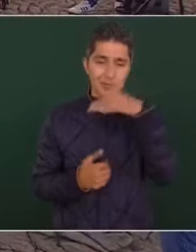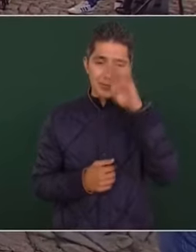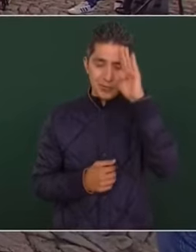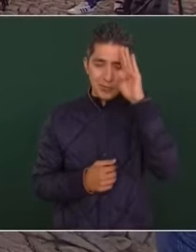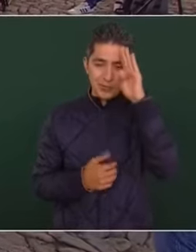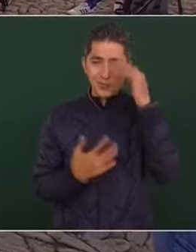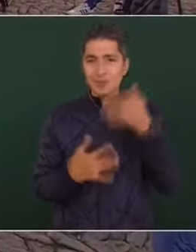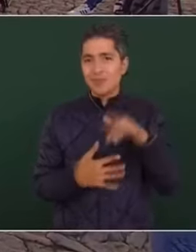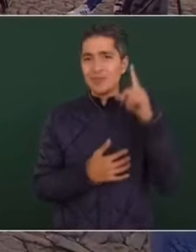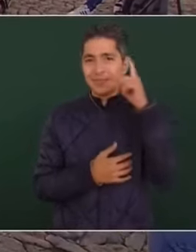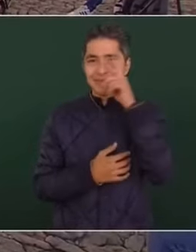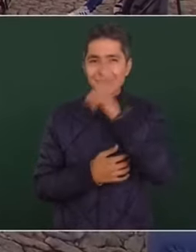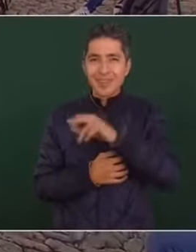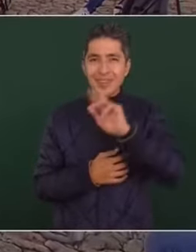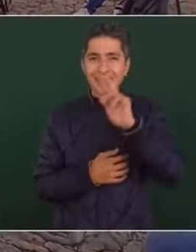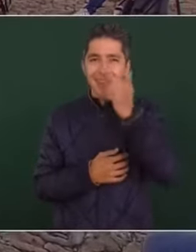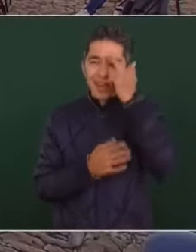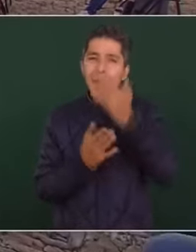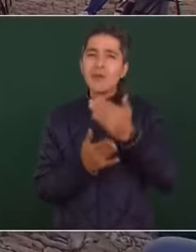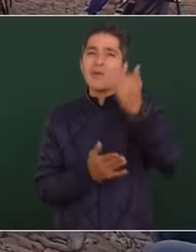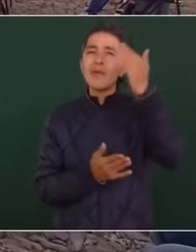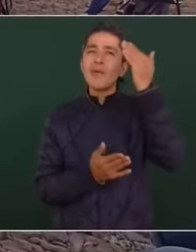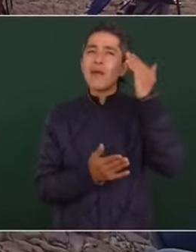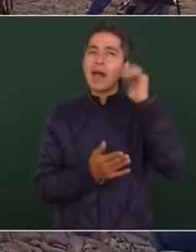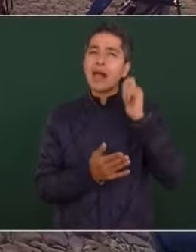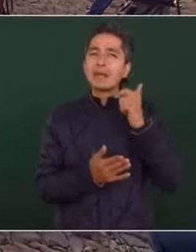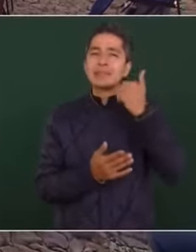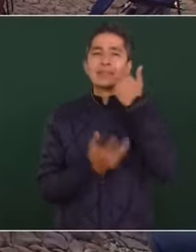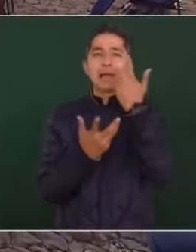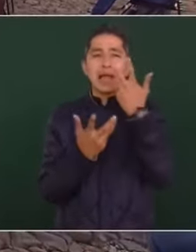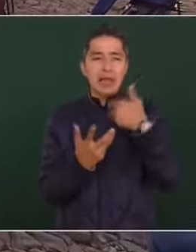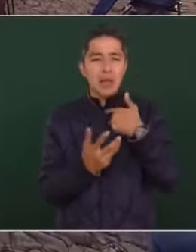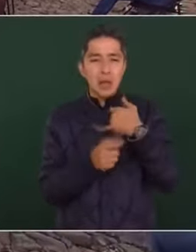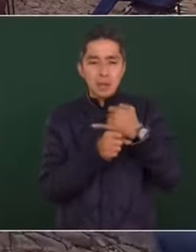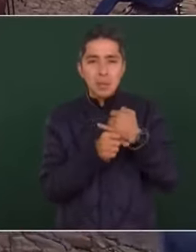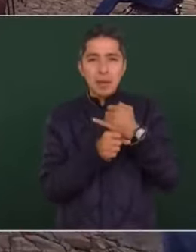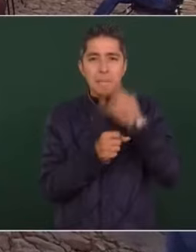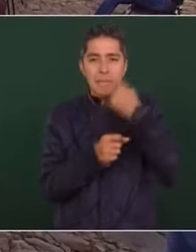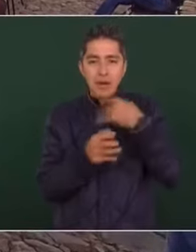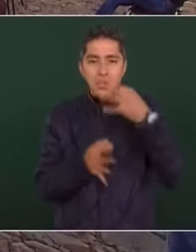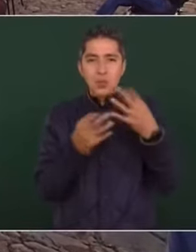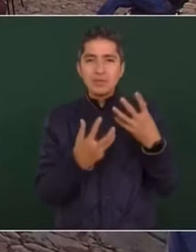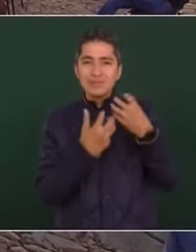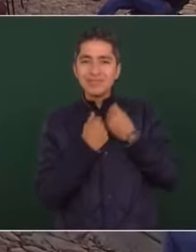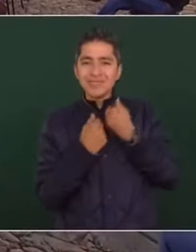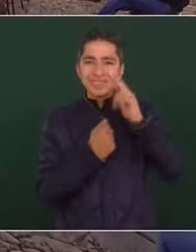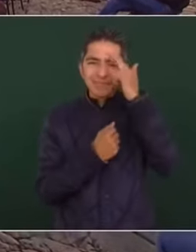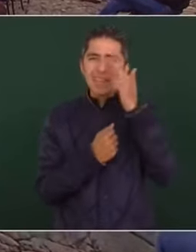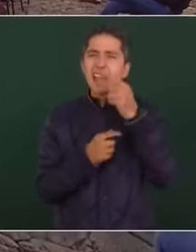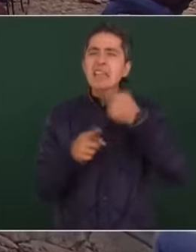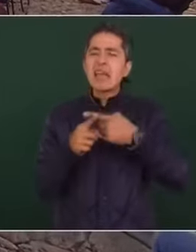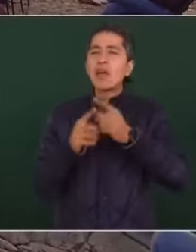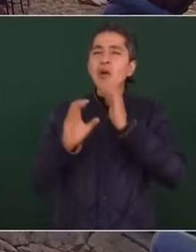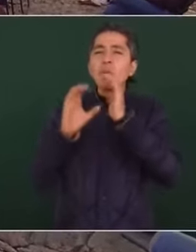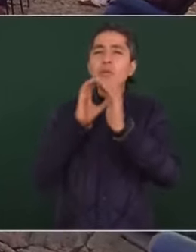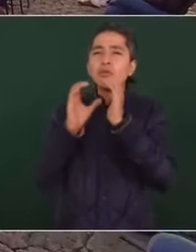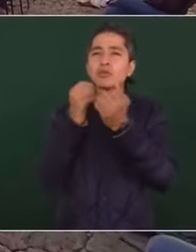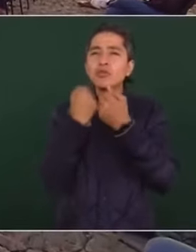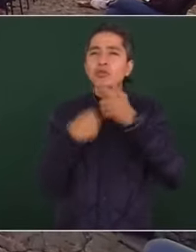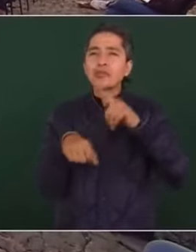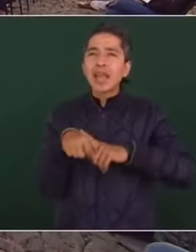Saben, cuando el desafuero lo que puso el que era de comunicación social,